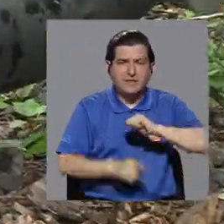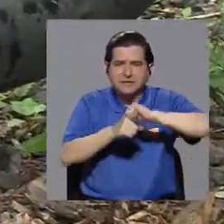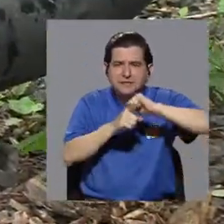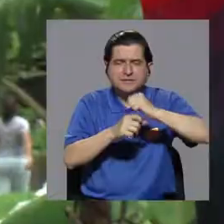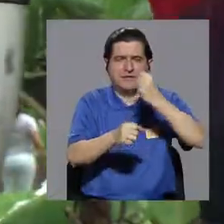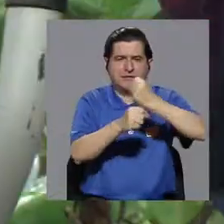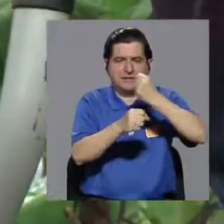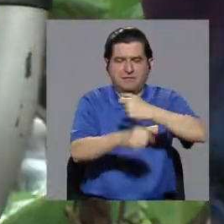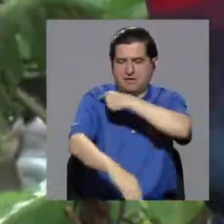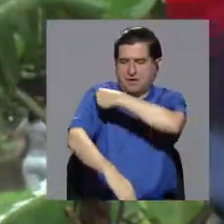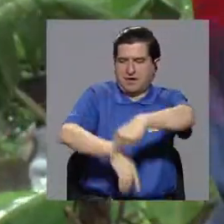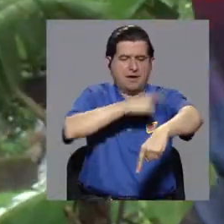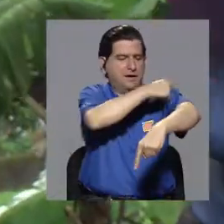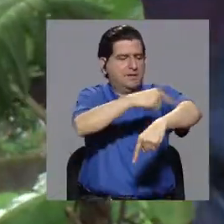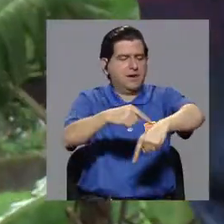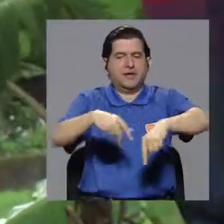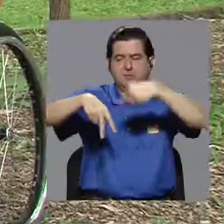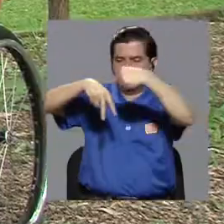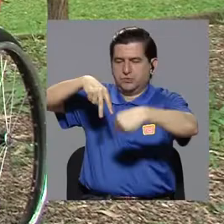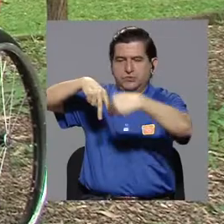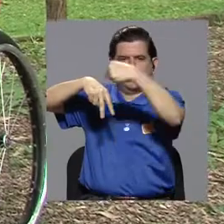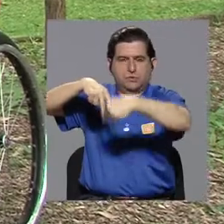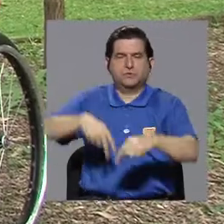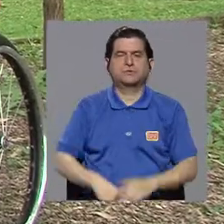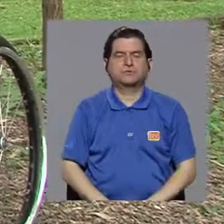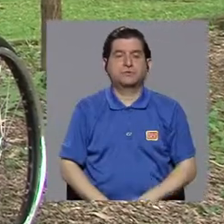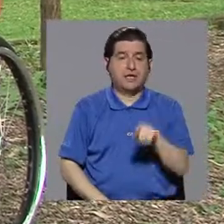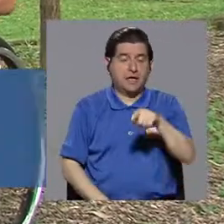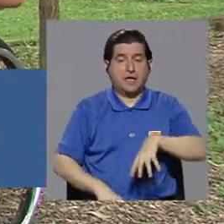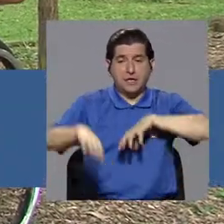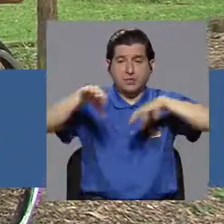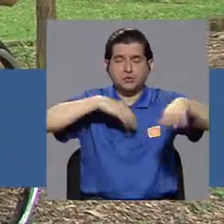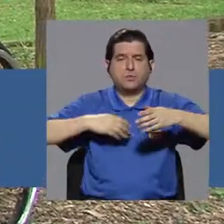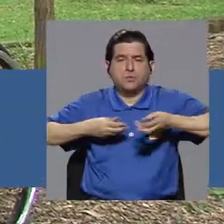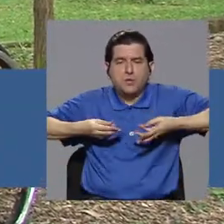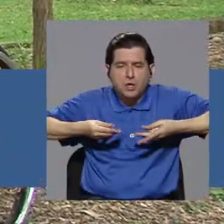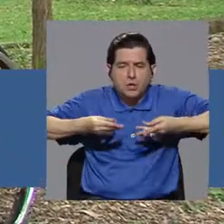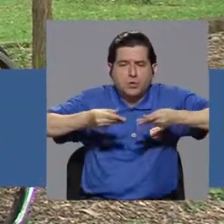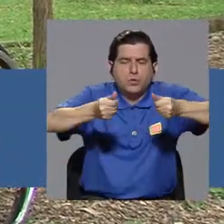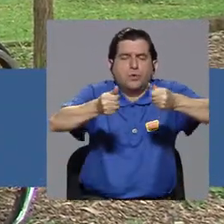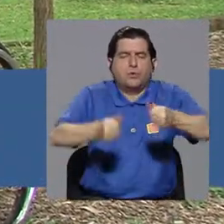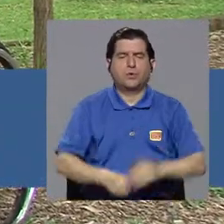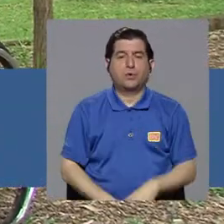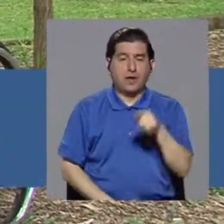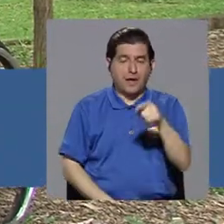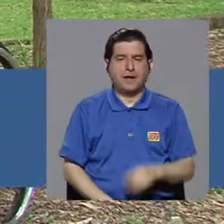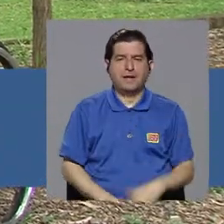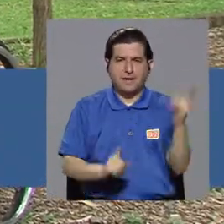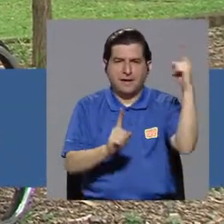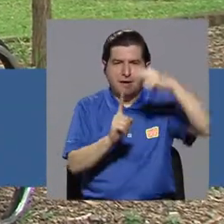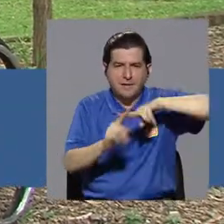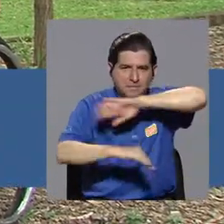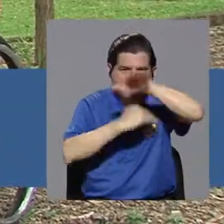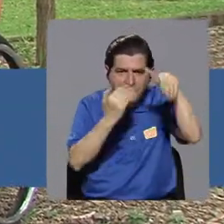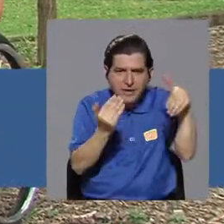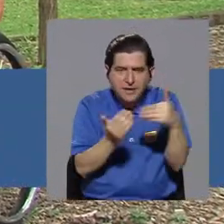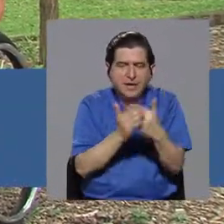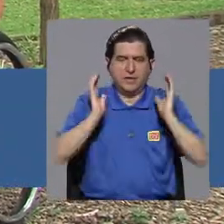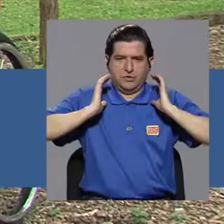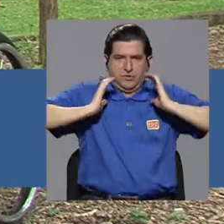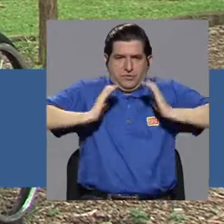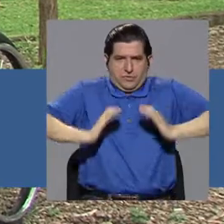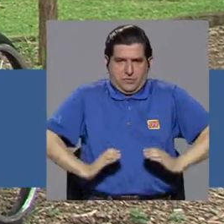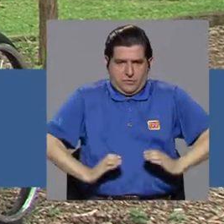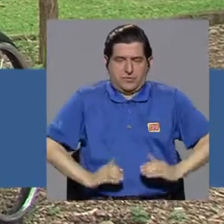Este ejercicio va a trabajar tanto los brazos como las piernas. que tiene que hacer es que es un movimiento fluido donde estamos trabajando toda la parte